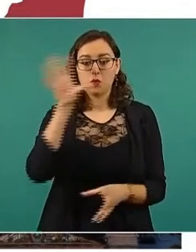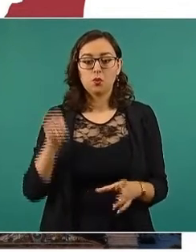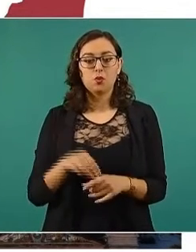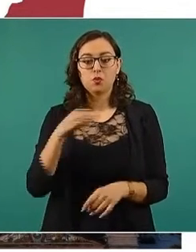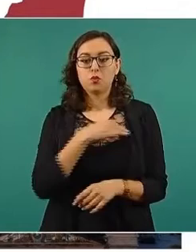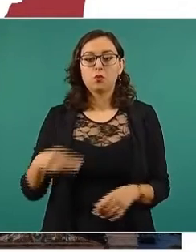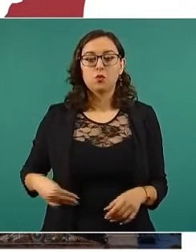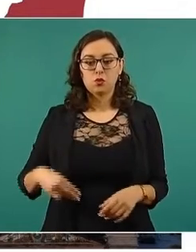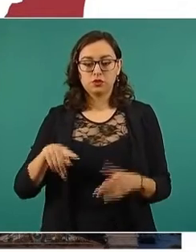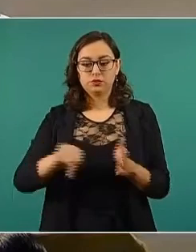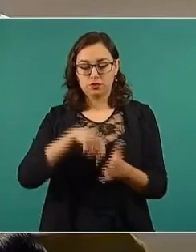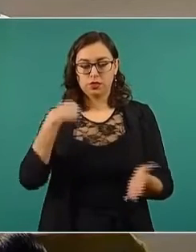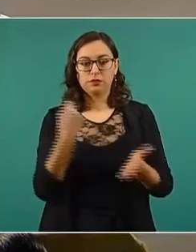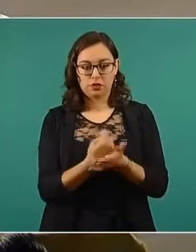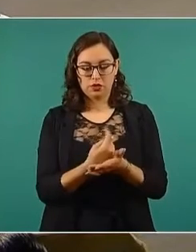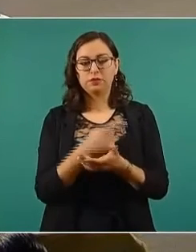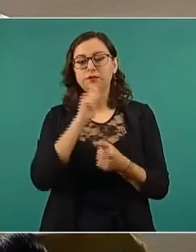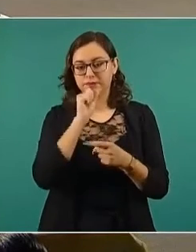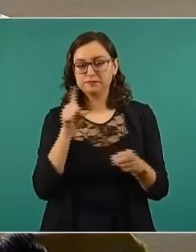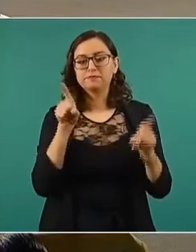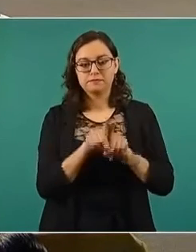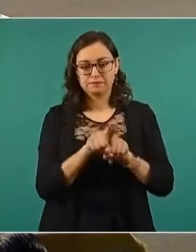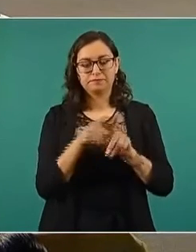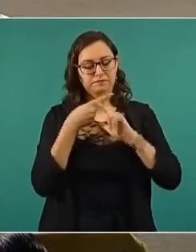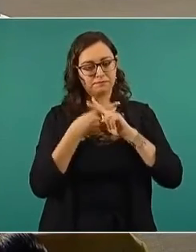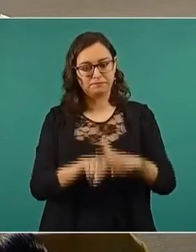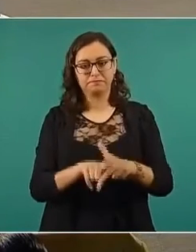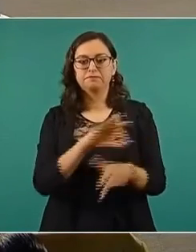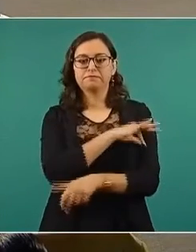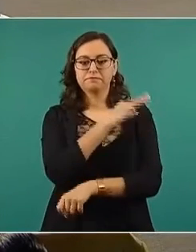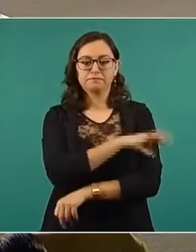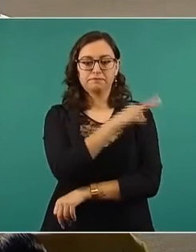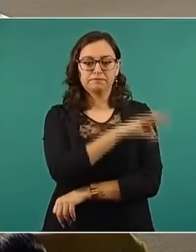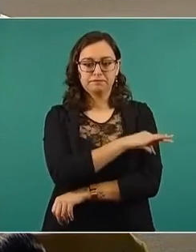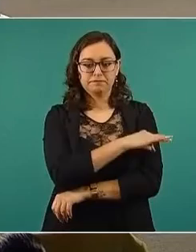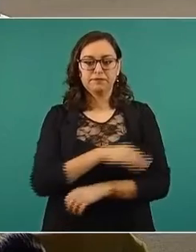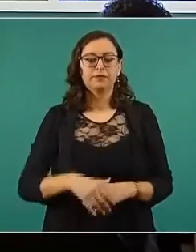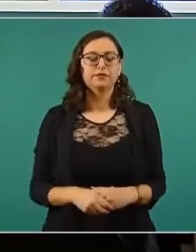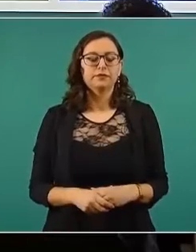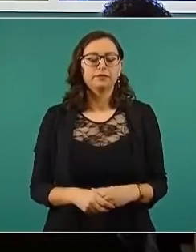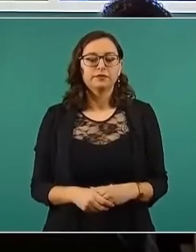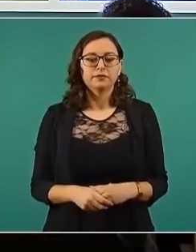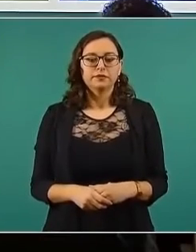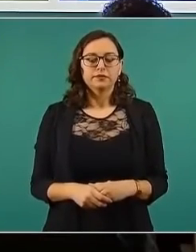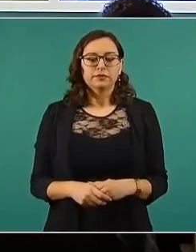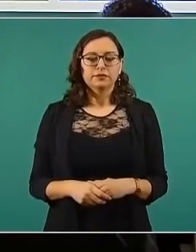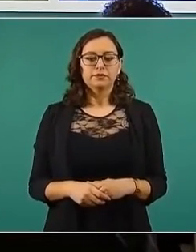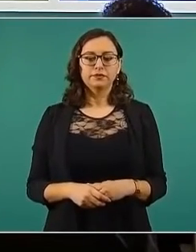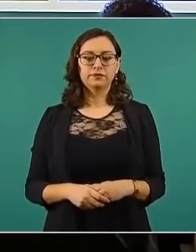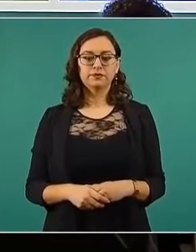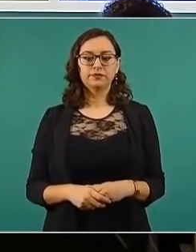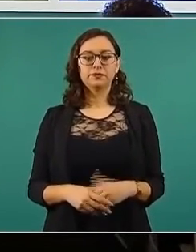de Tamaulipas también se continuará con el Plan Nacional de Vacunación y se prevé,